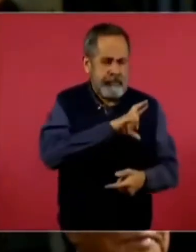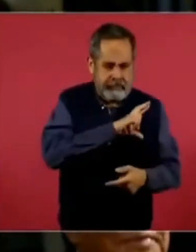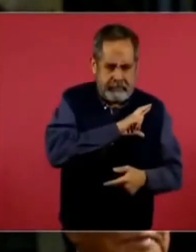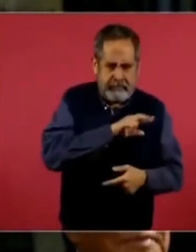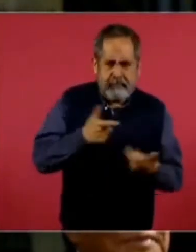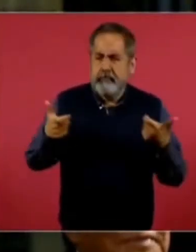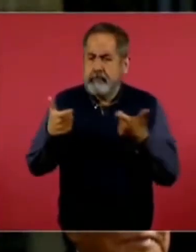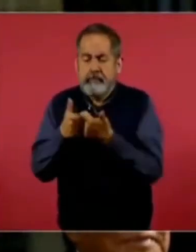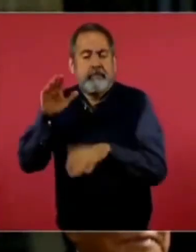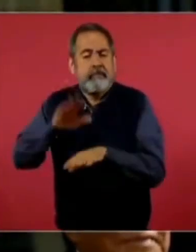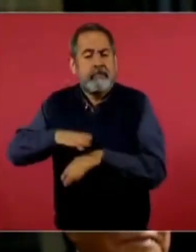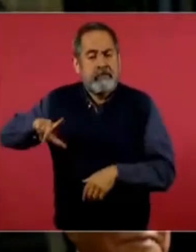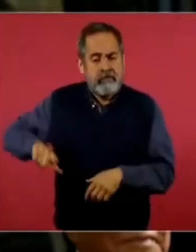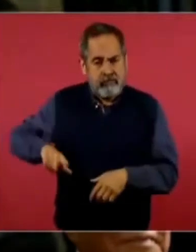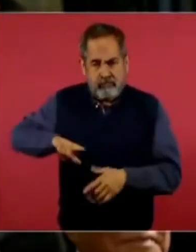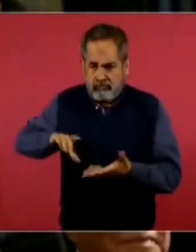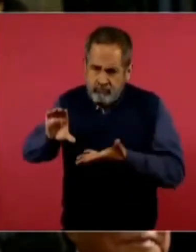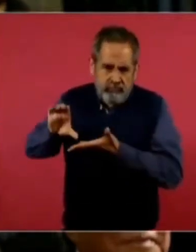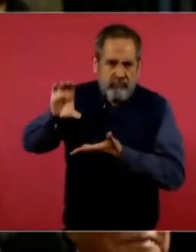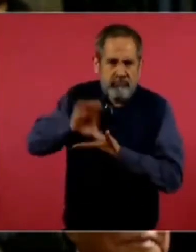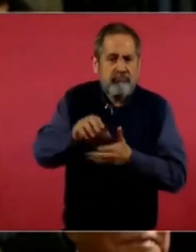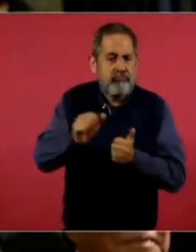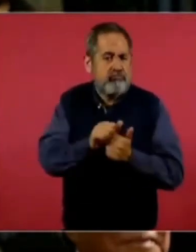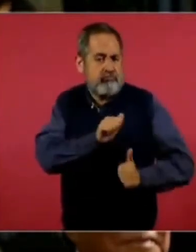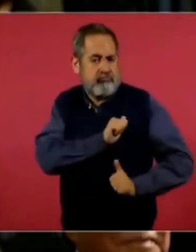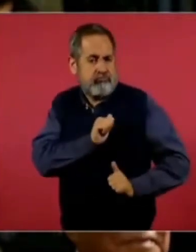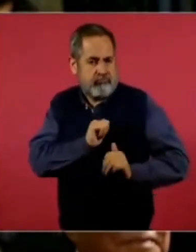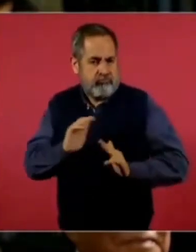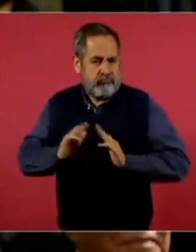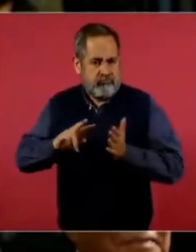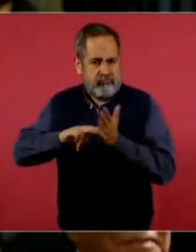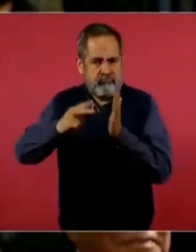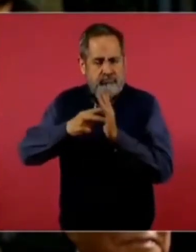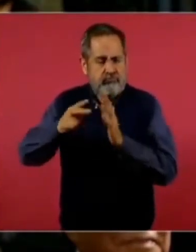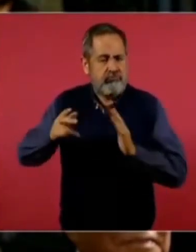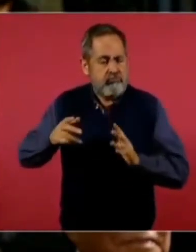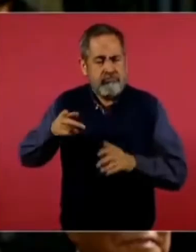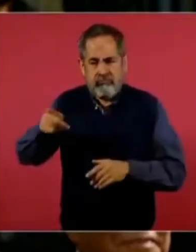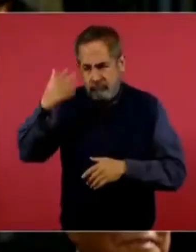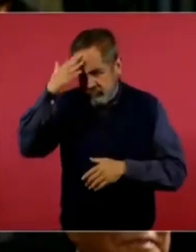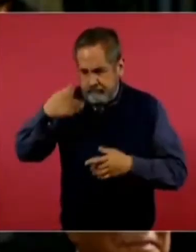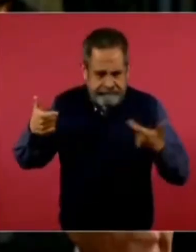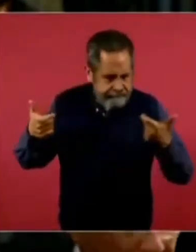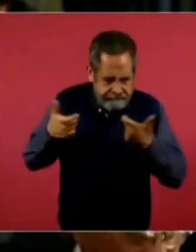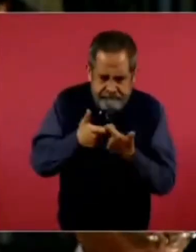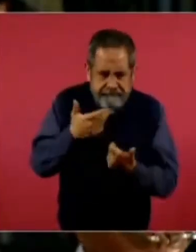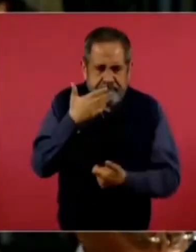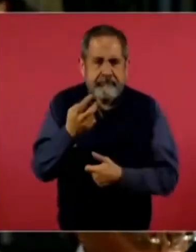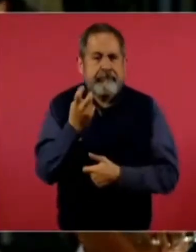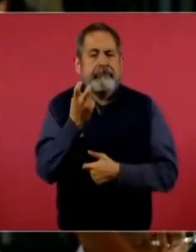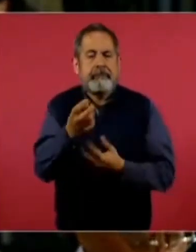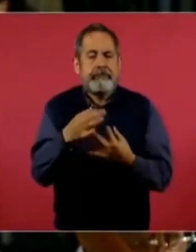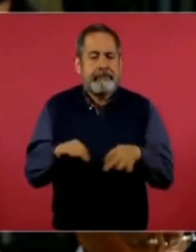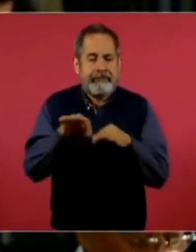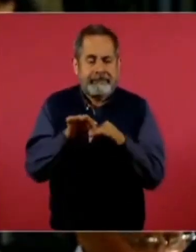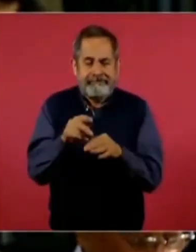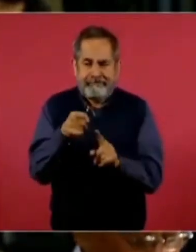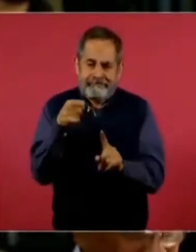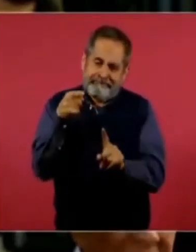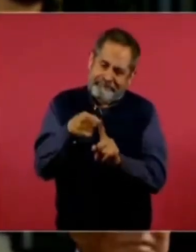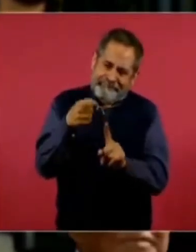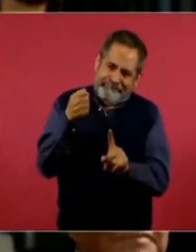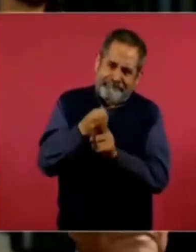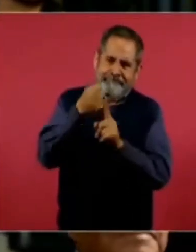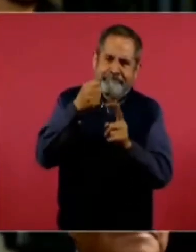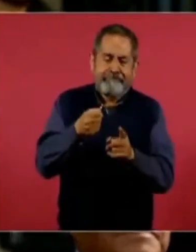también con la participación del Cuerpo de Ingenieros del Ejército, lo cual, bueno, estoy seguro que nos va a dar el elemento que nos falta, ¿verdad? Es decir,